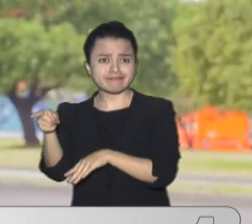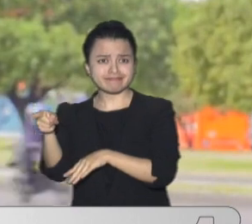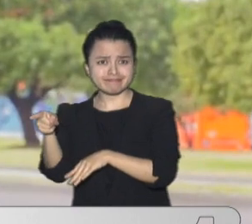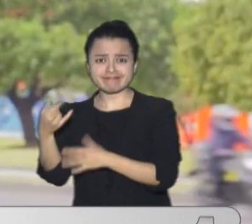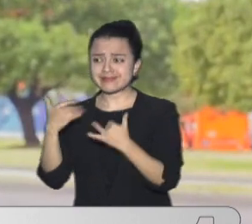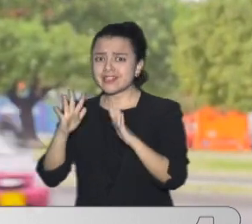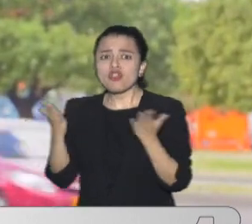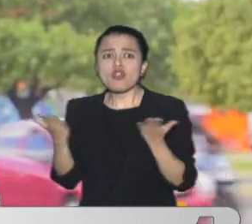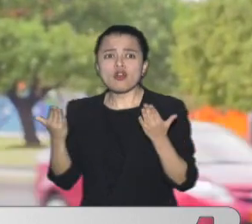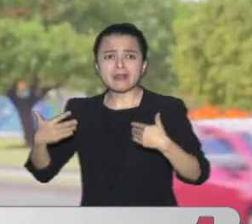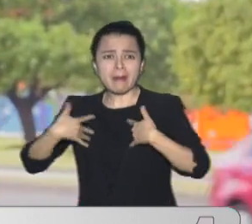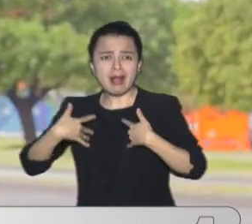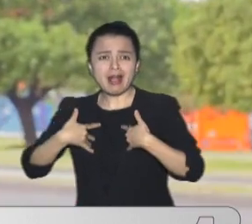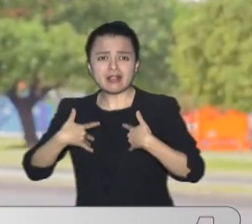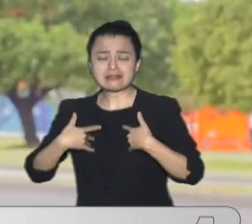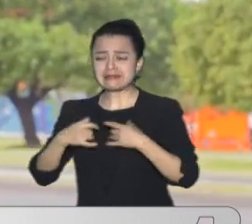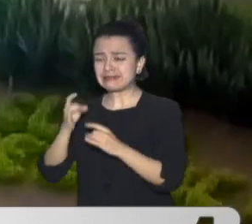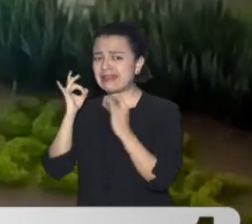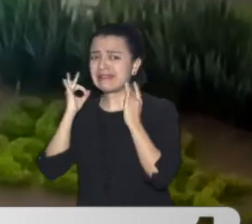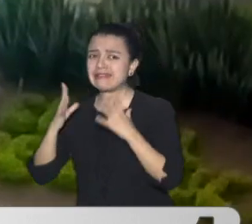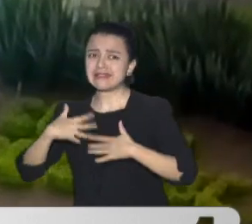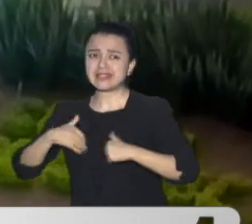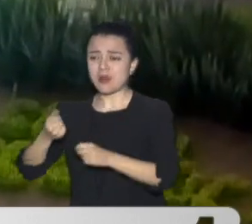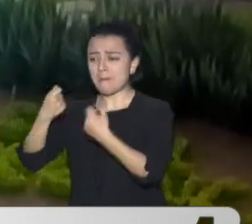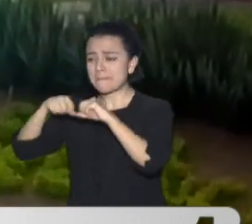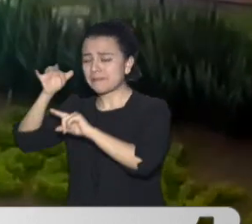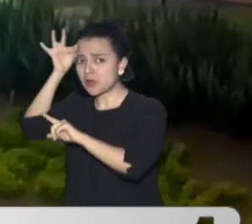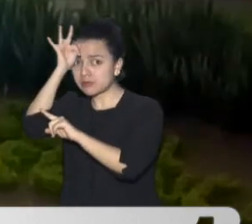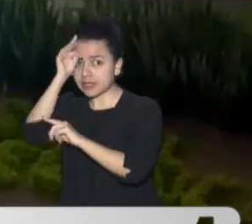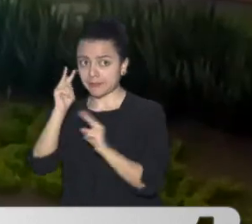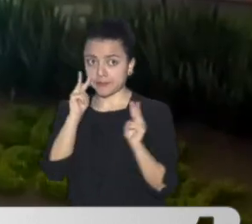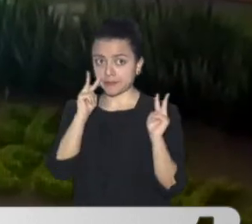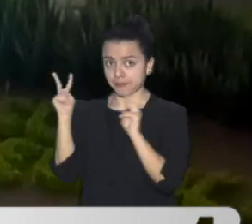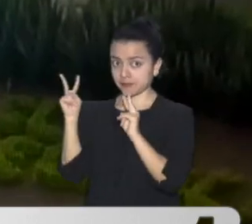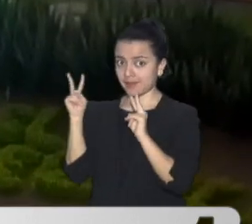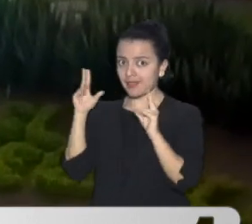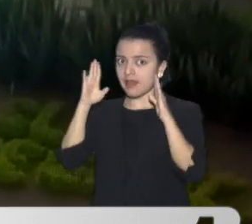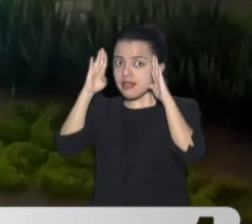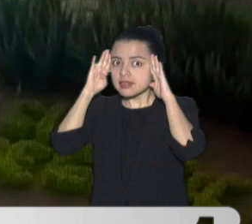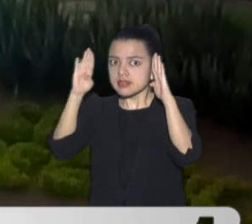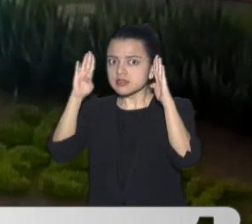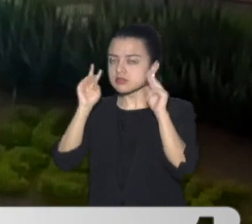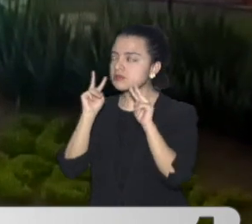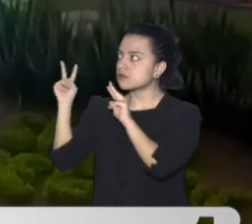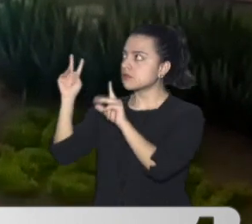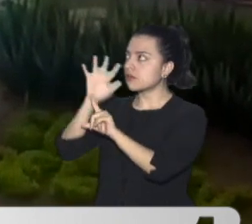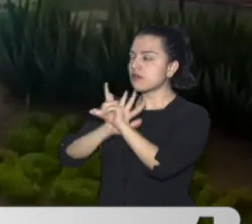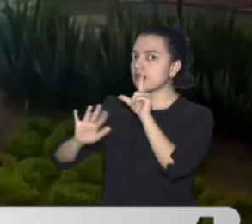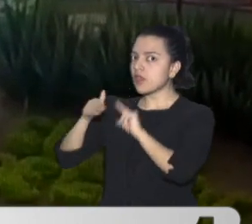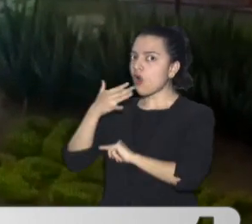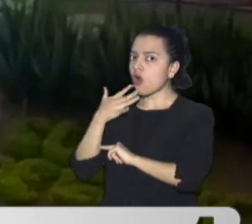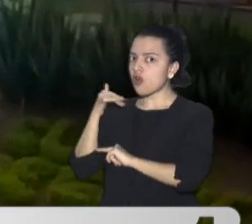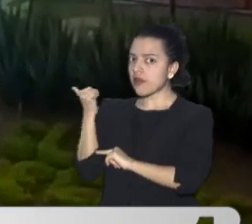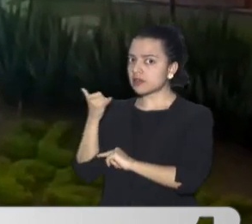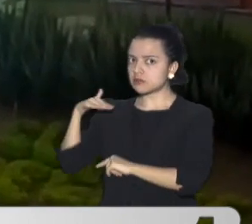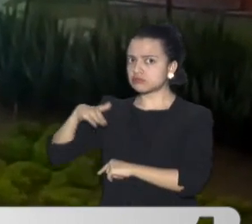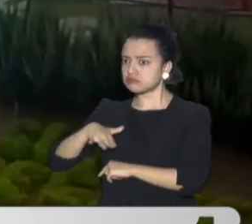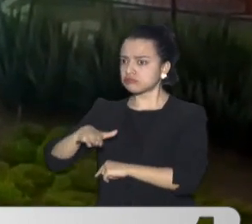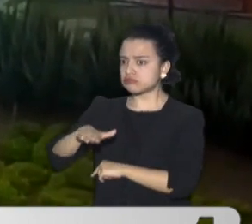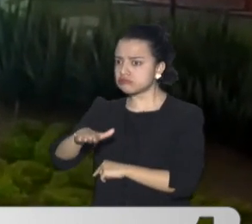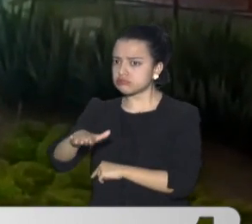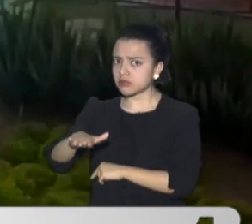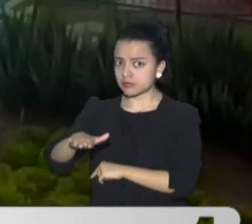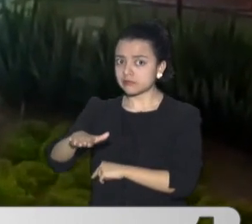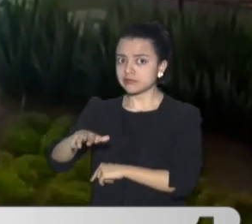Está en un complicado Estado de salud Observe con atención Este video El vehículo azul Que baja la pendiente Del barrio San